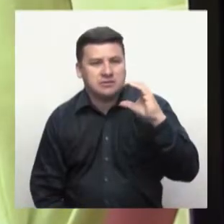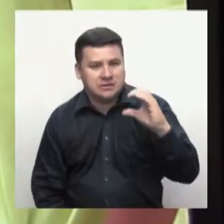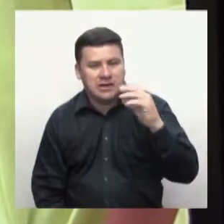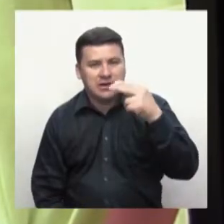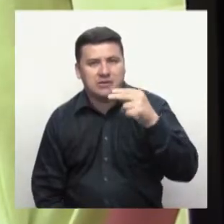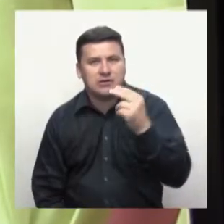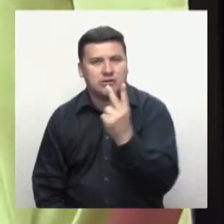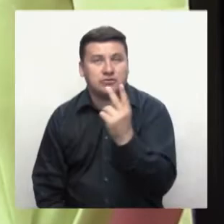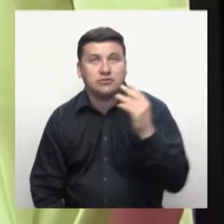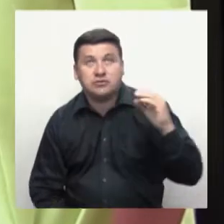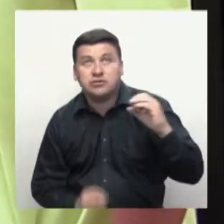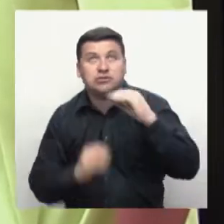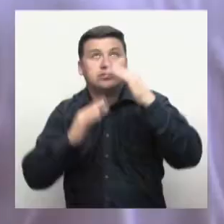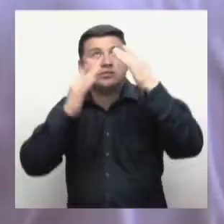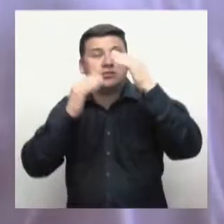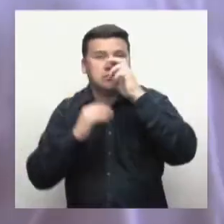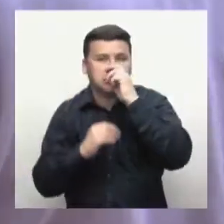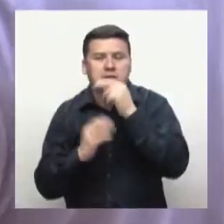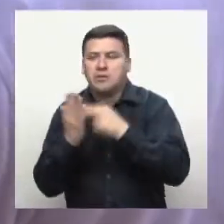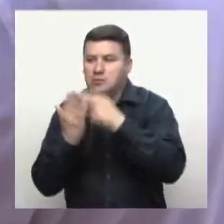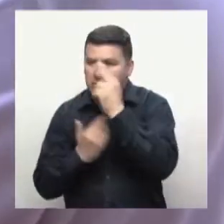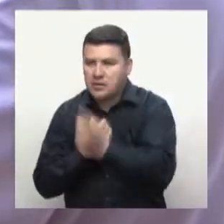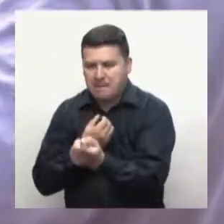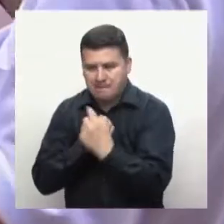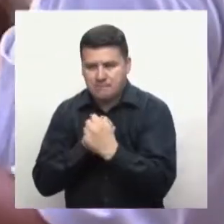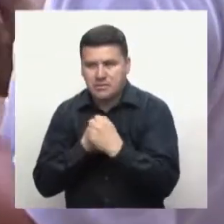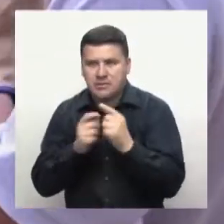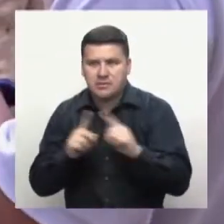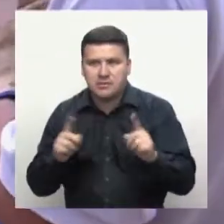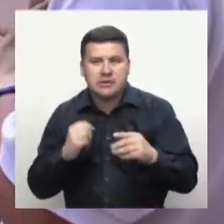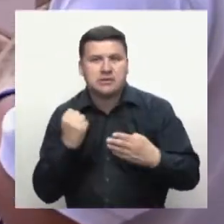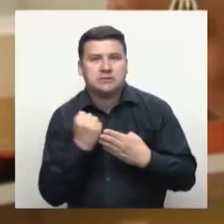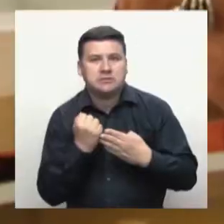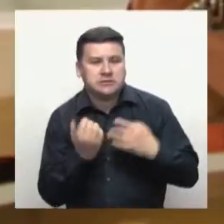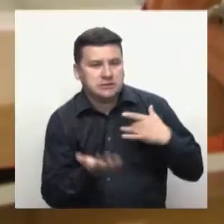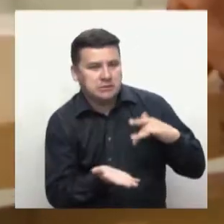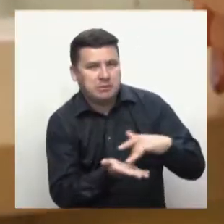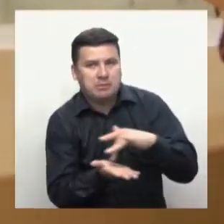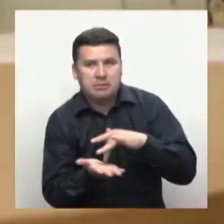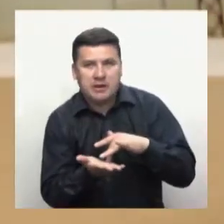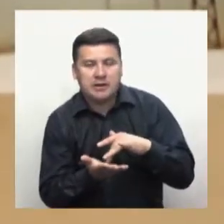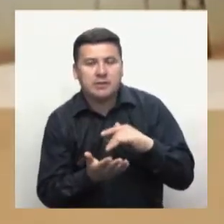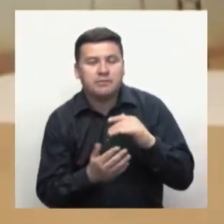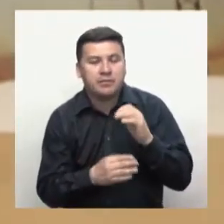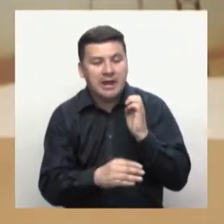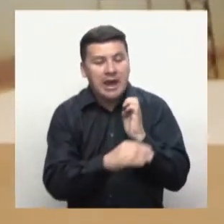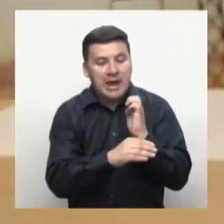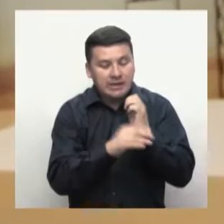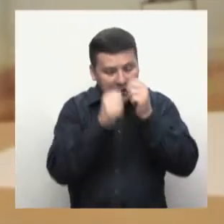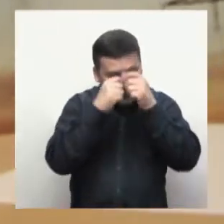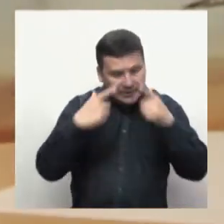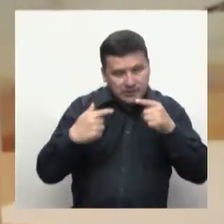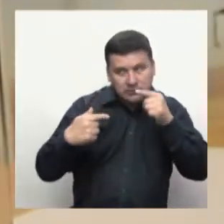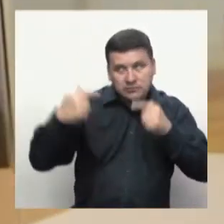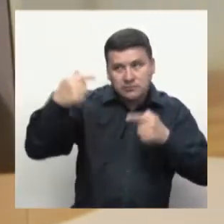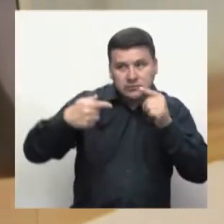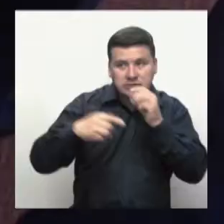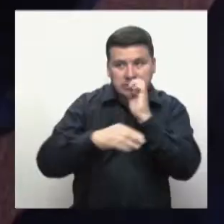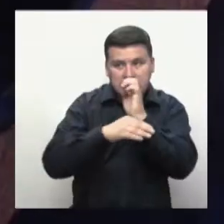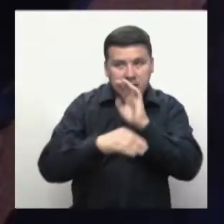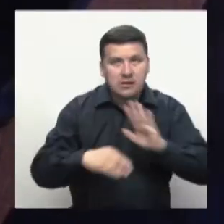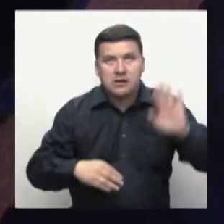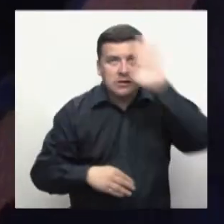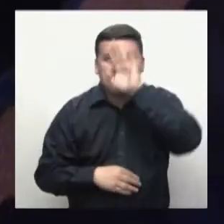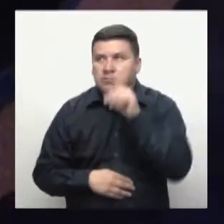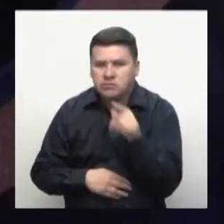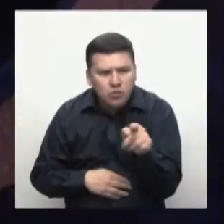proyectos de diferentes ramas del sector. El SENA participó en la categoría Entidades Públicas y Entes Territoriales y fue allí donde la